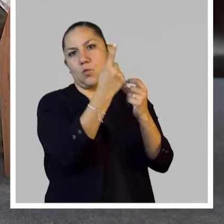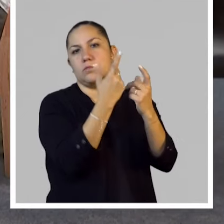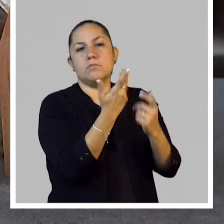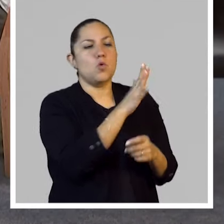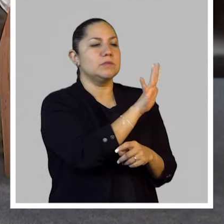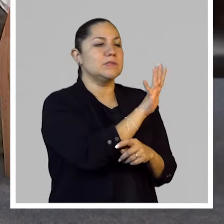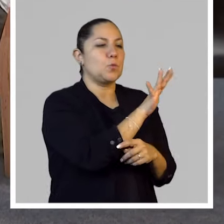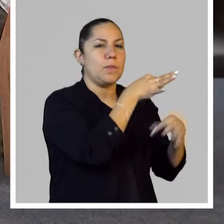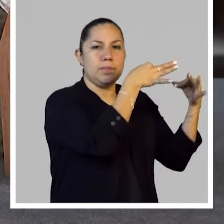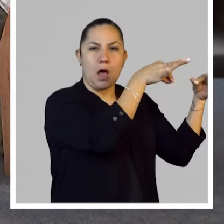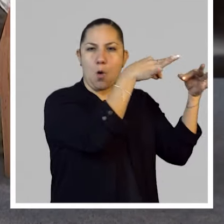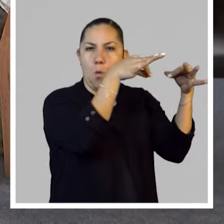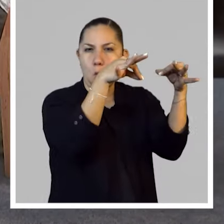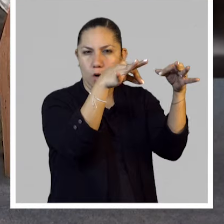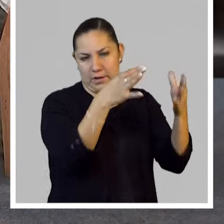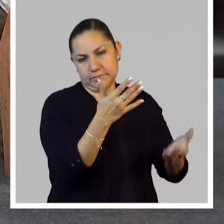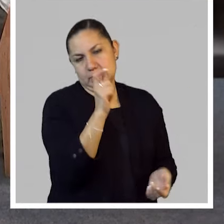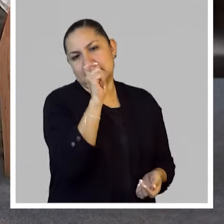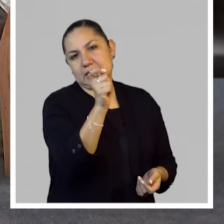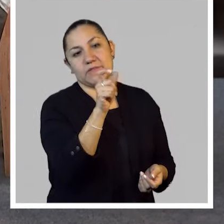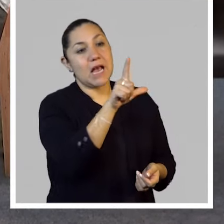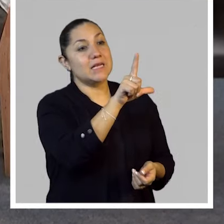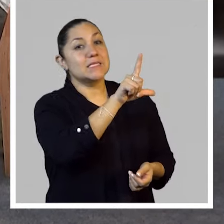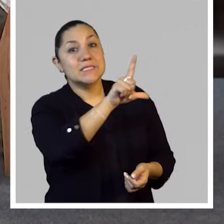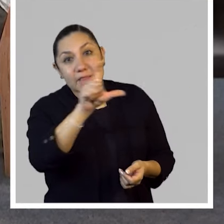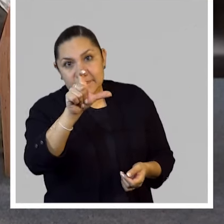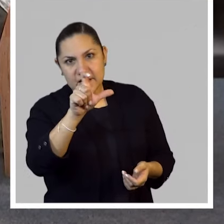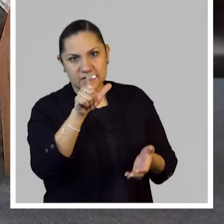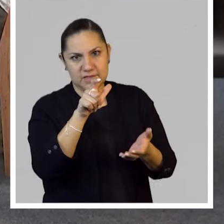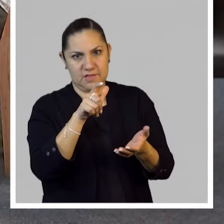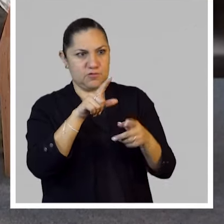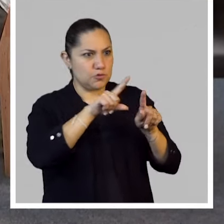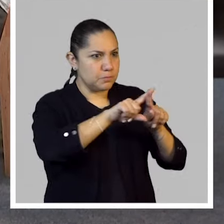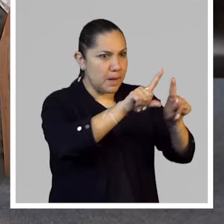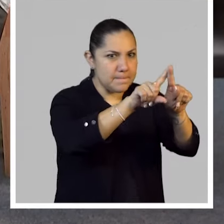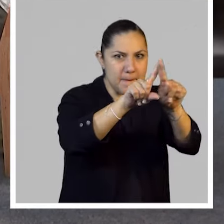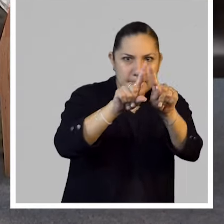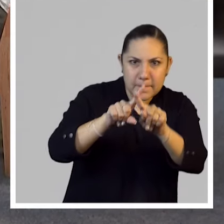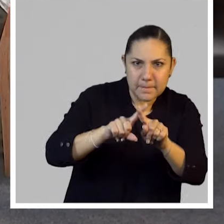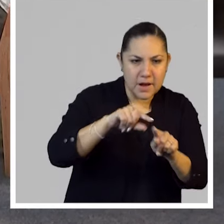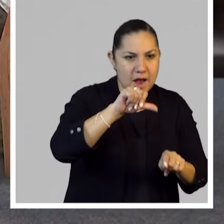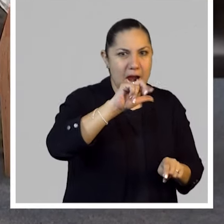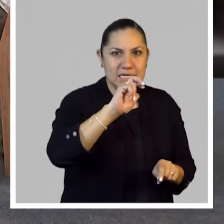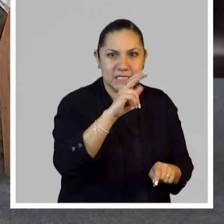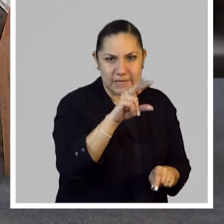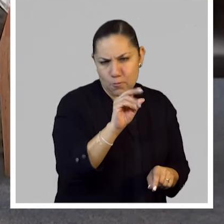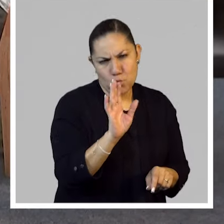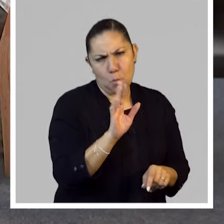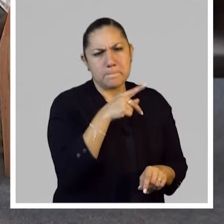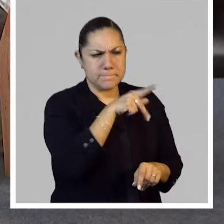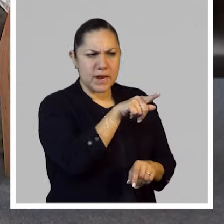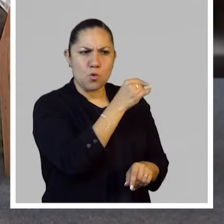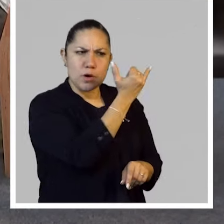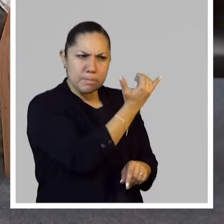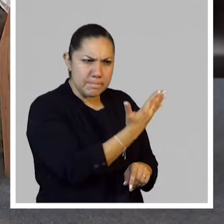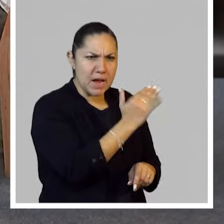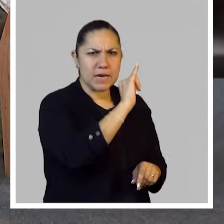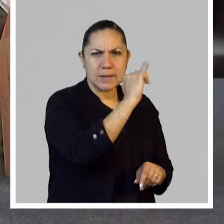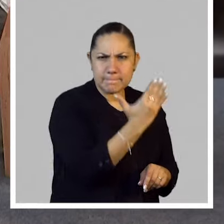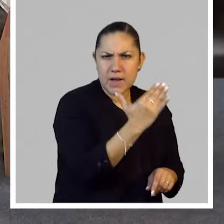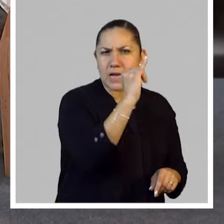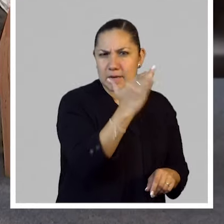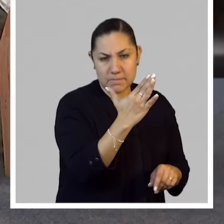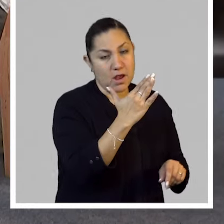publicación de 50 páginas, entonces no es que sean más de 700 documentos, pero, bueno, al menos en cuanto a imágenes,